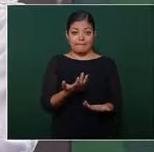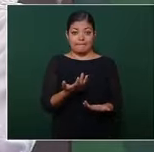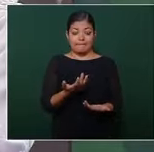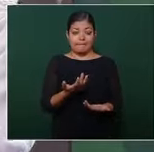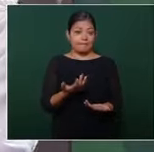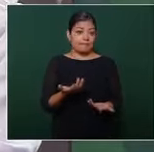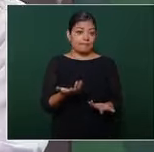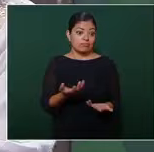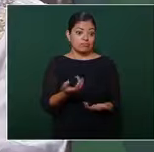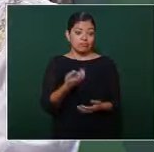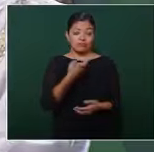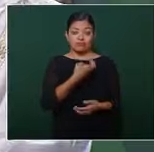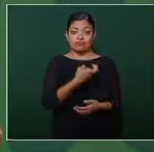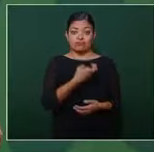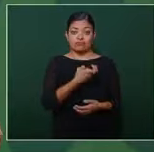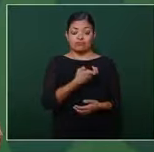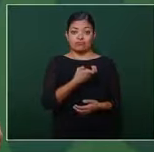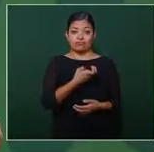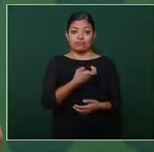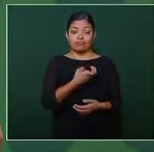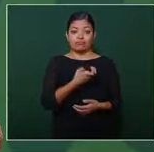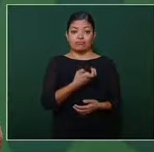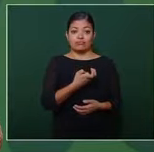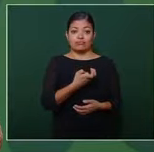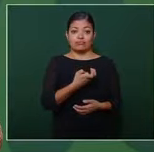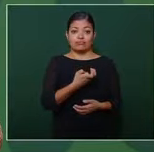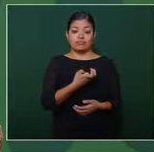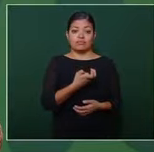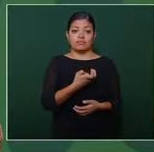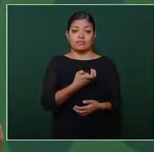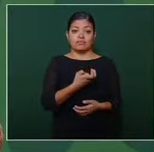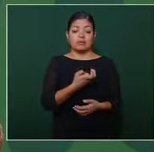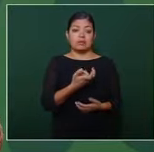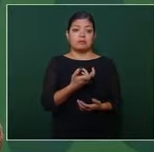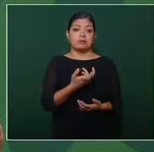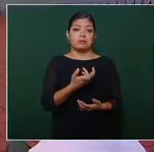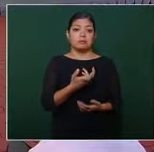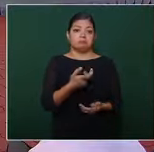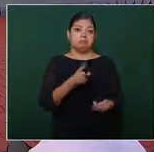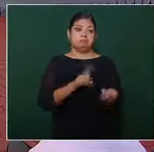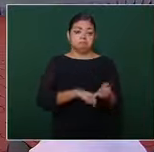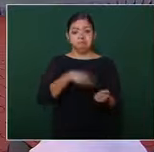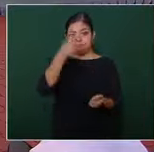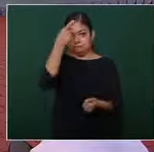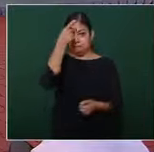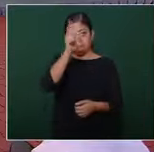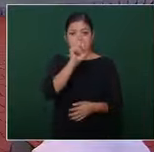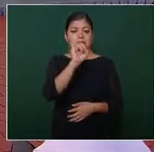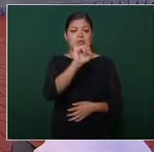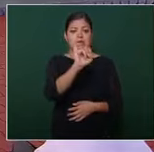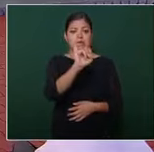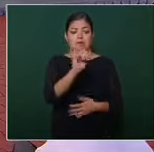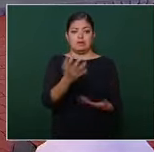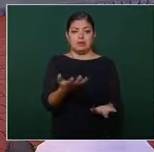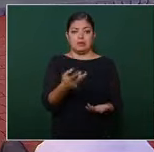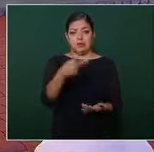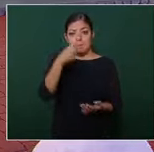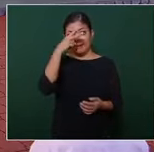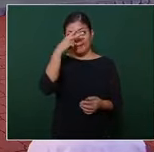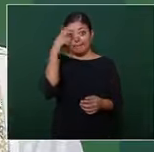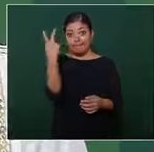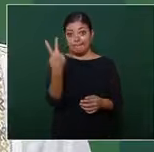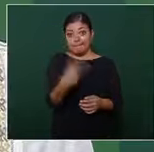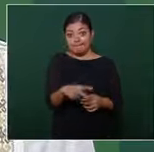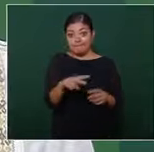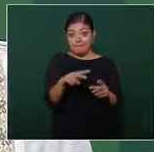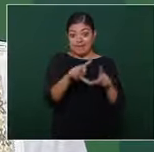esta es su propiedad México es tierra